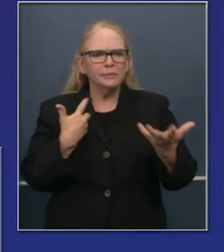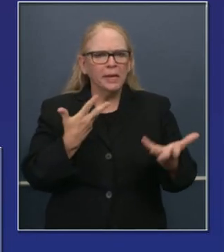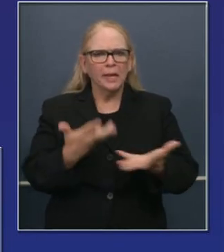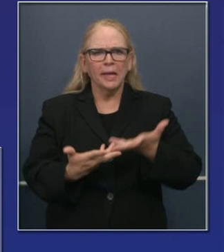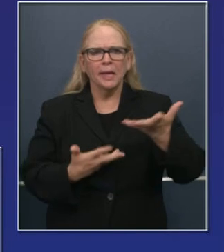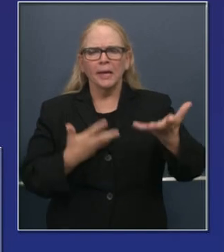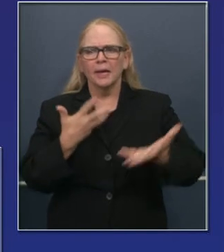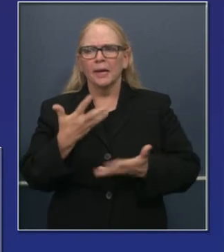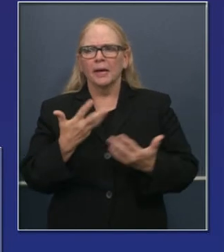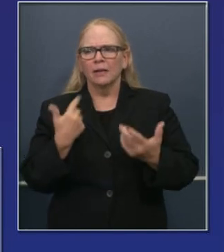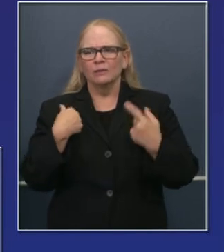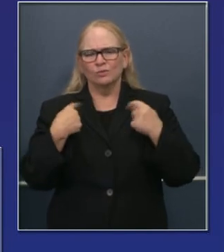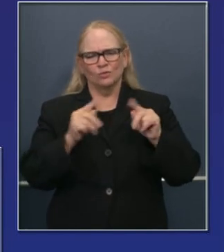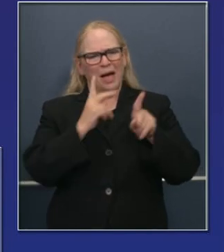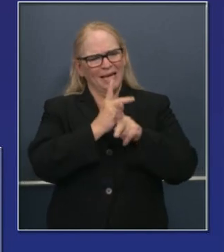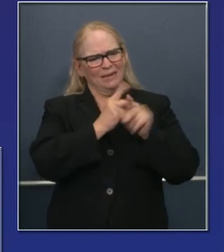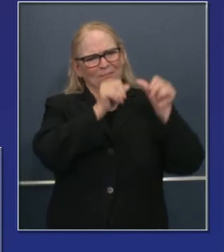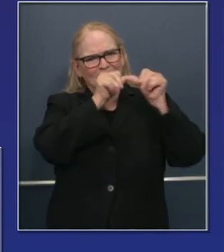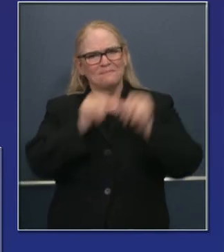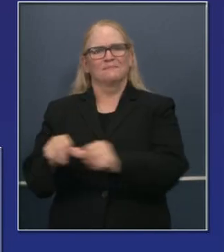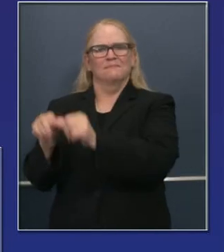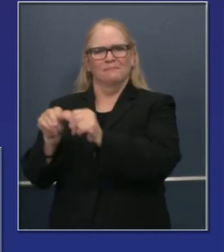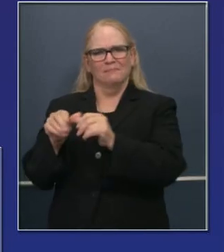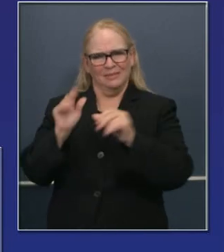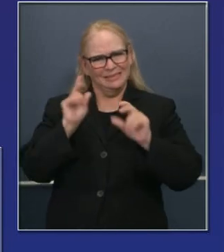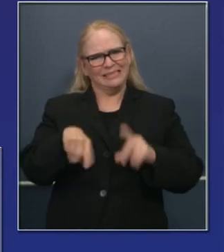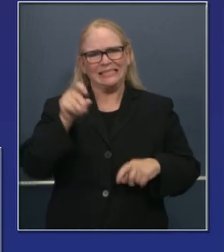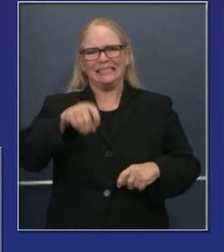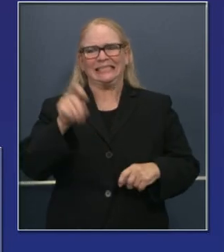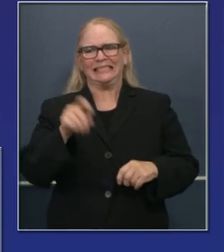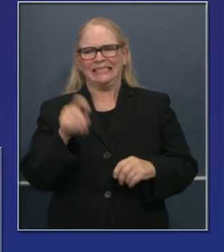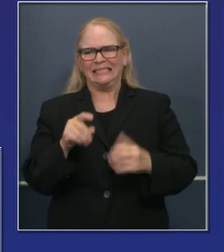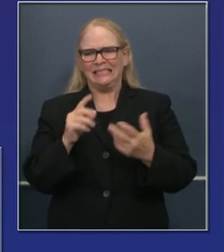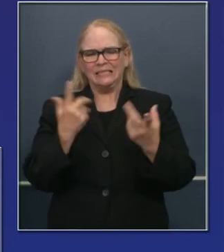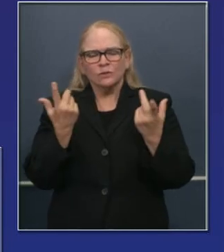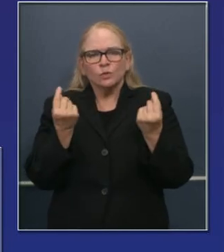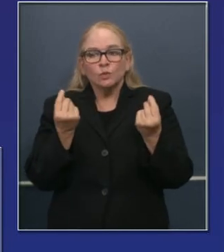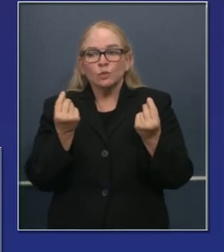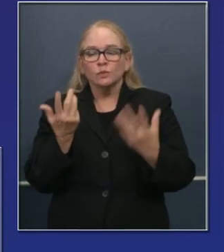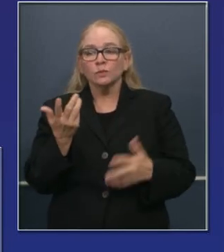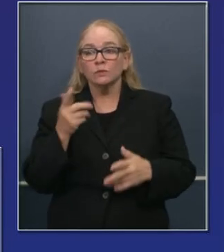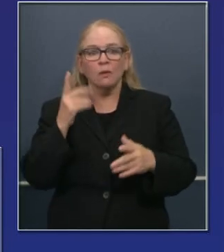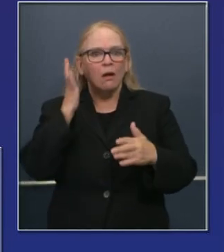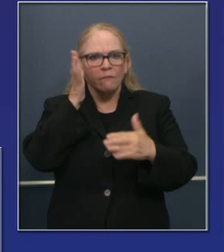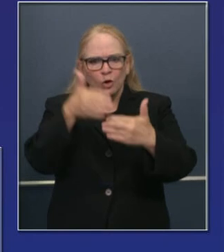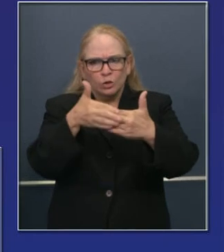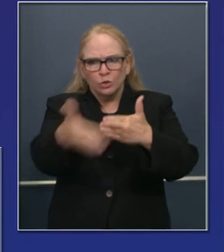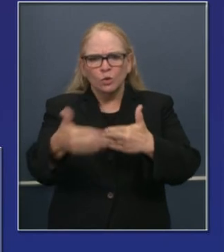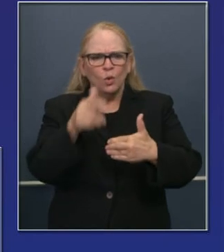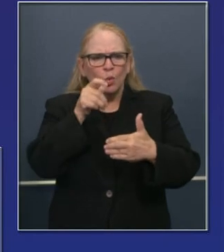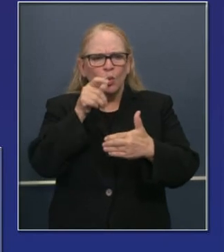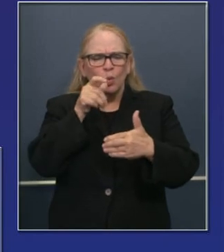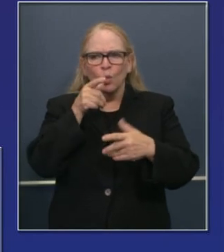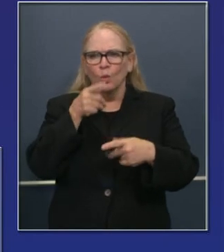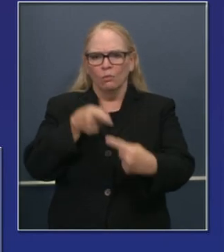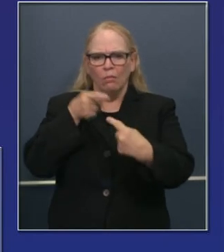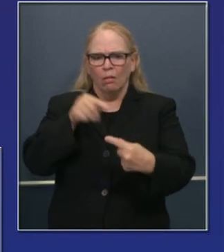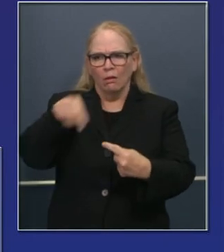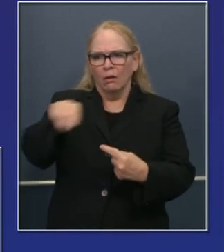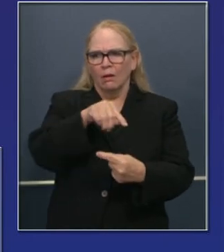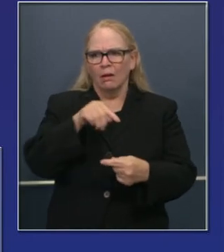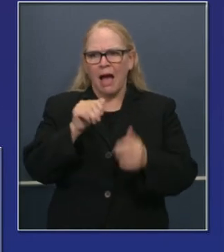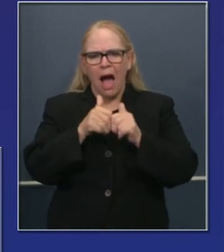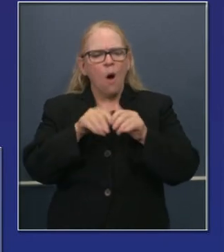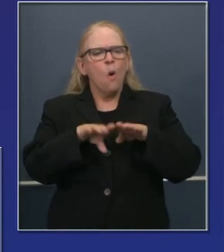puente, pero el programa de puente o bridge, esperamos, que nos pueda vincular al futuro para reiniciar estas